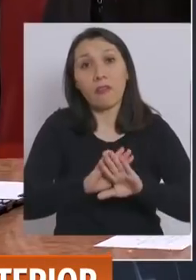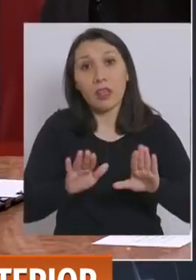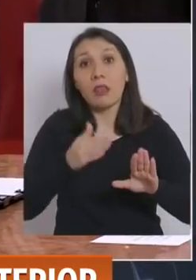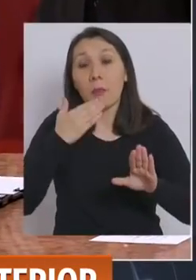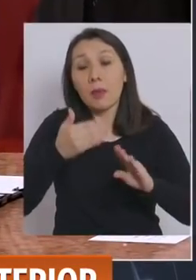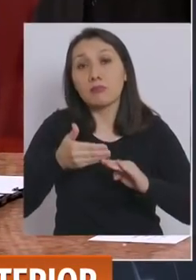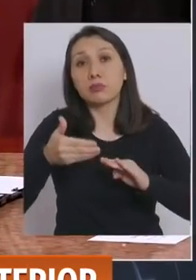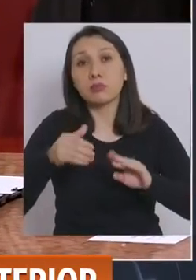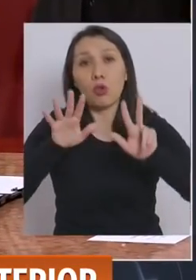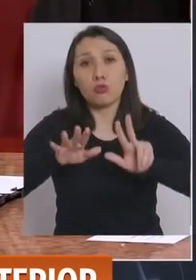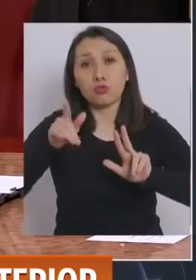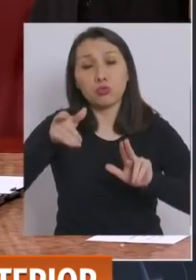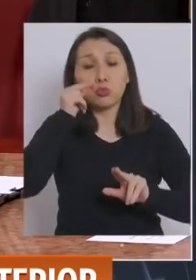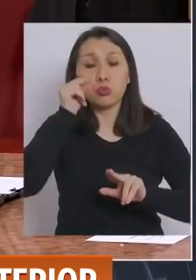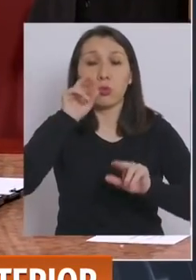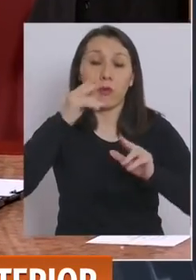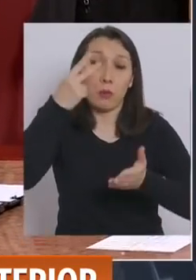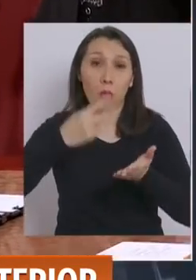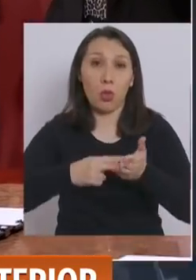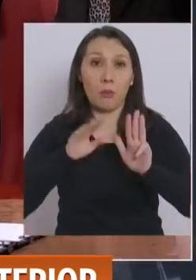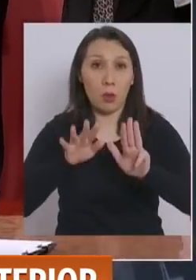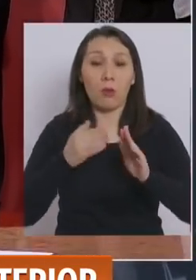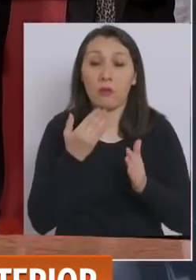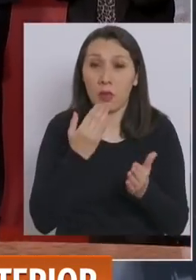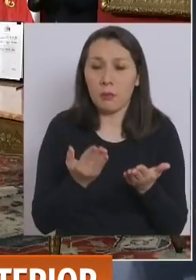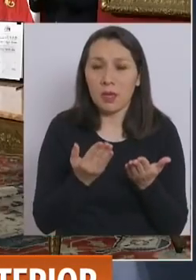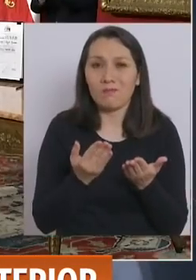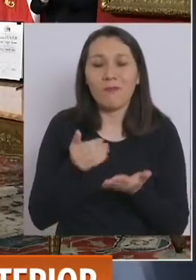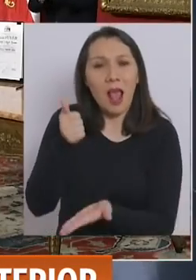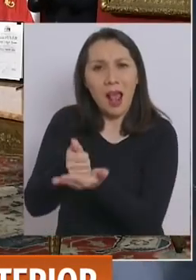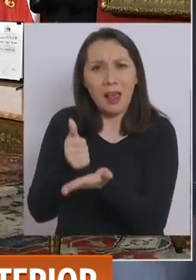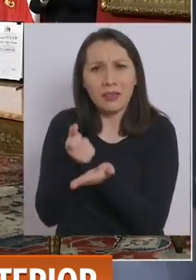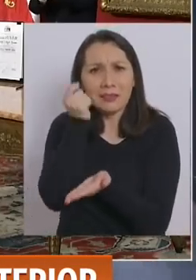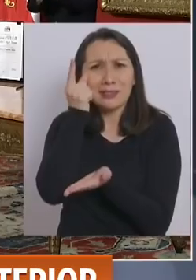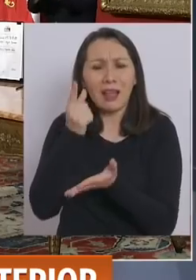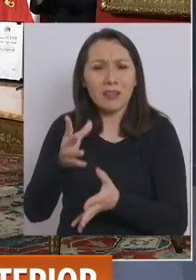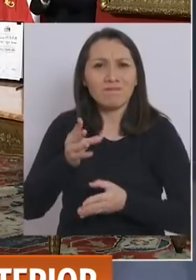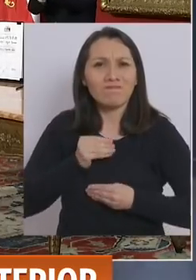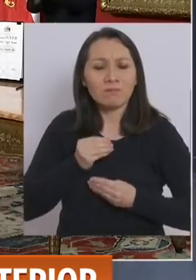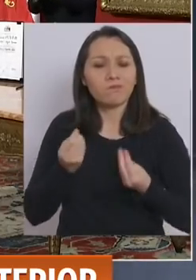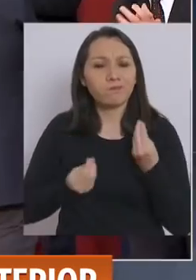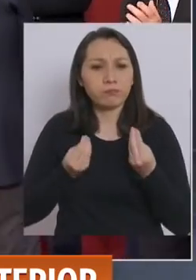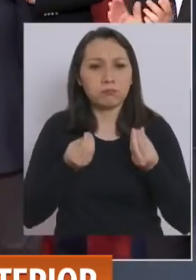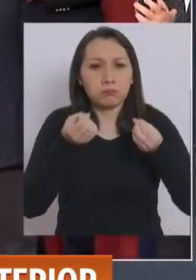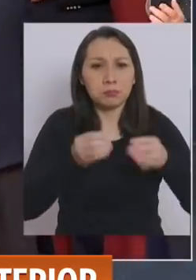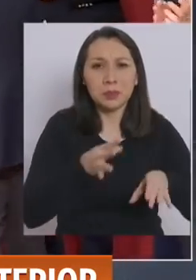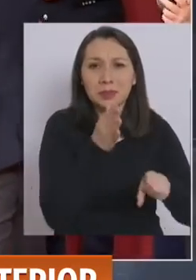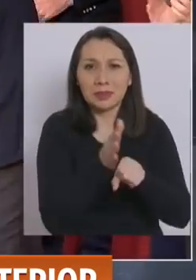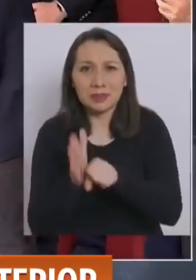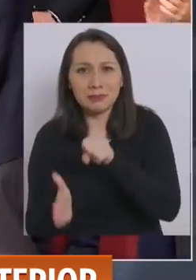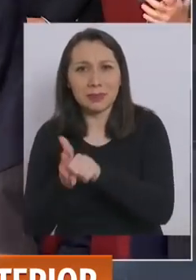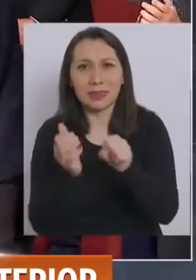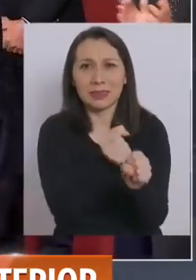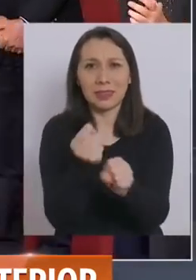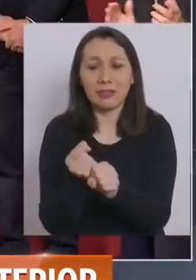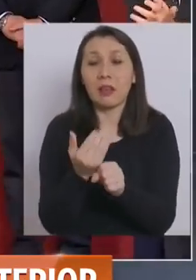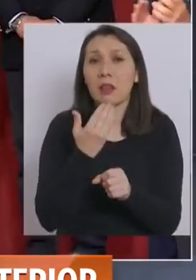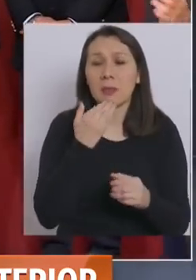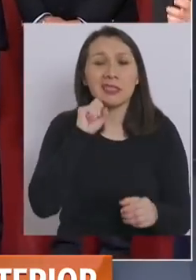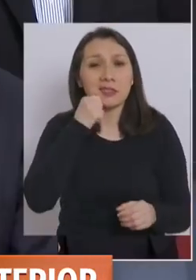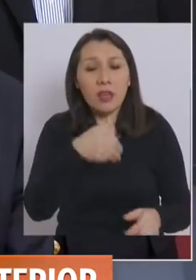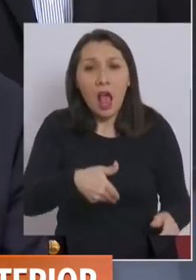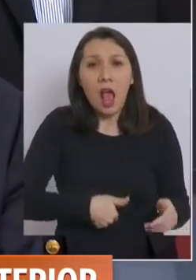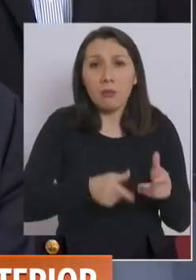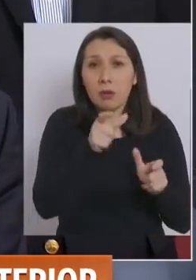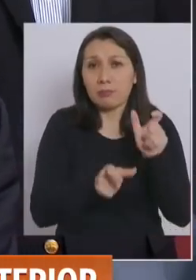al 18 de octubre del año 2019. Han sentido lo que significan la pérdida de los trabajos, lo que significó el hambre